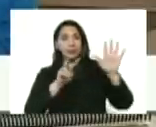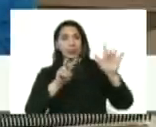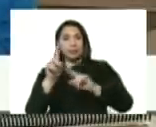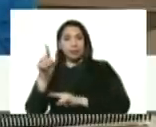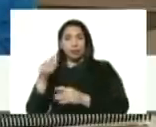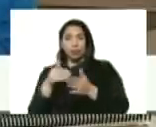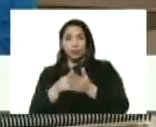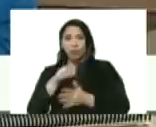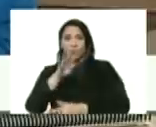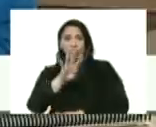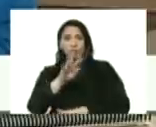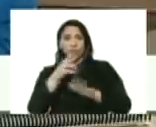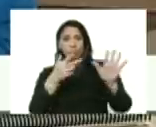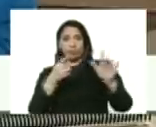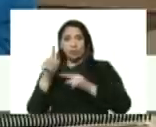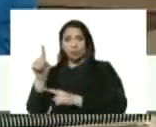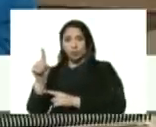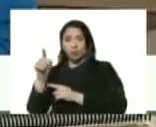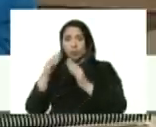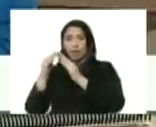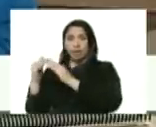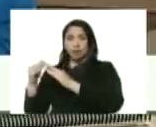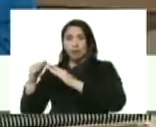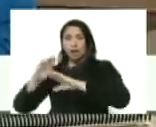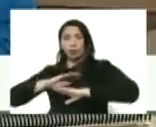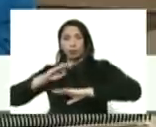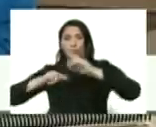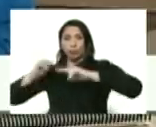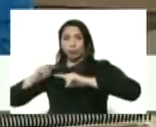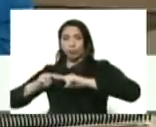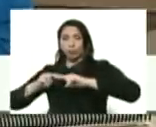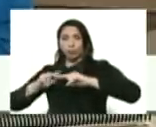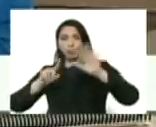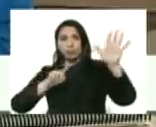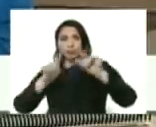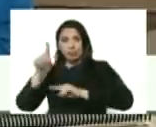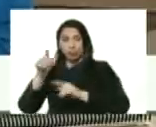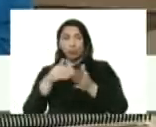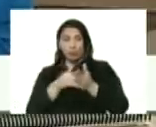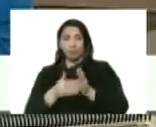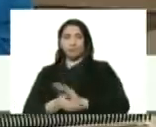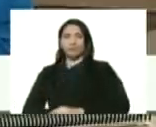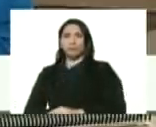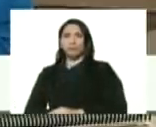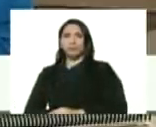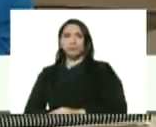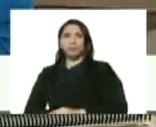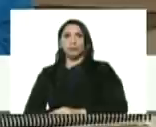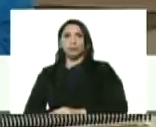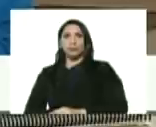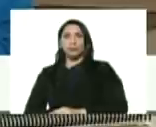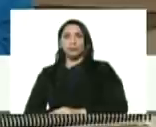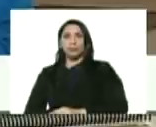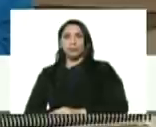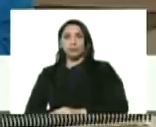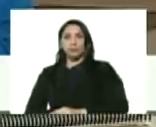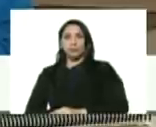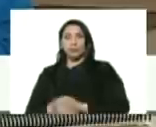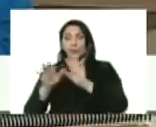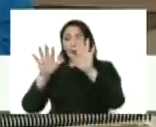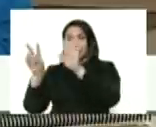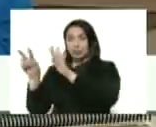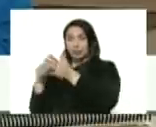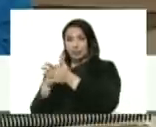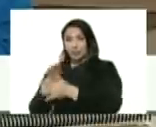61.481 viviendas de autoconstrucción 61.000 si 61.000 ah ok ajá 17